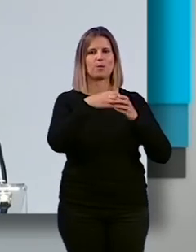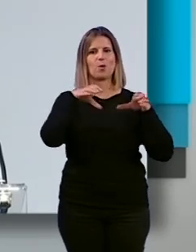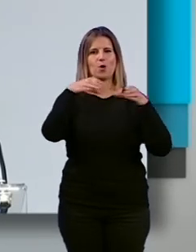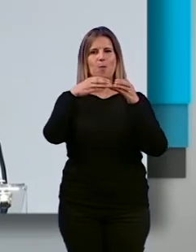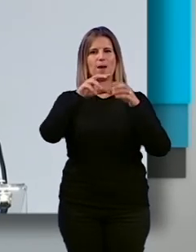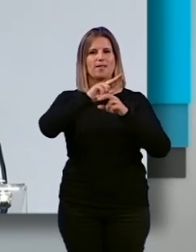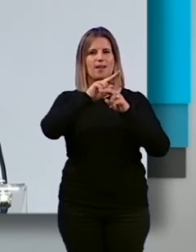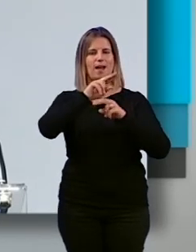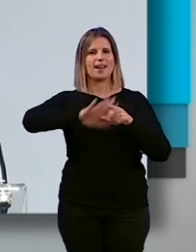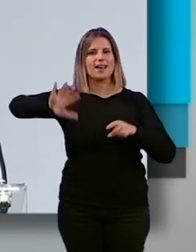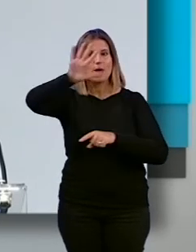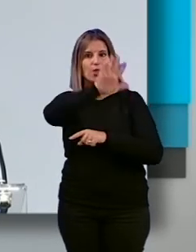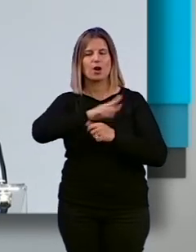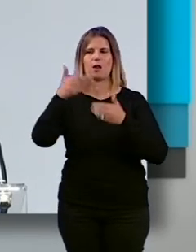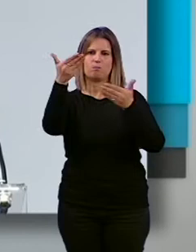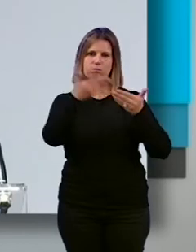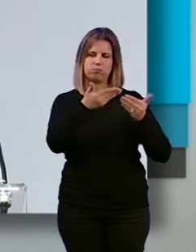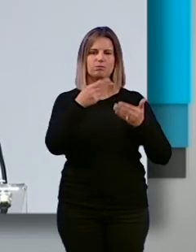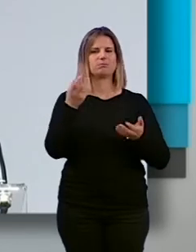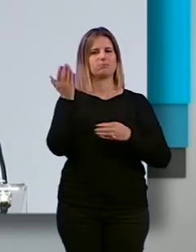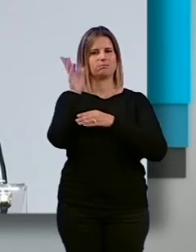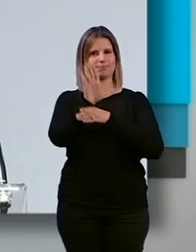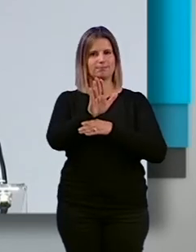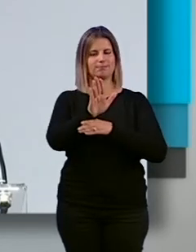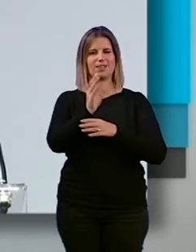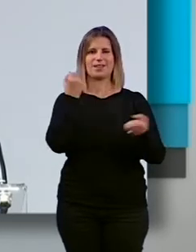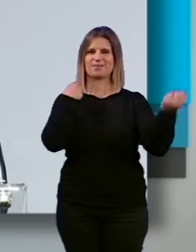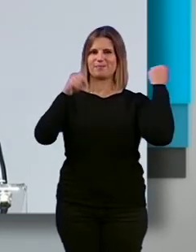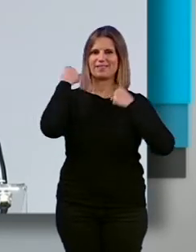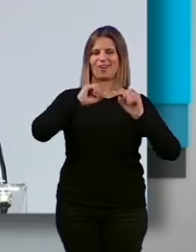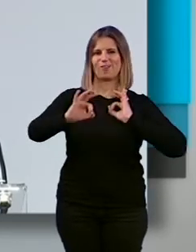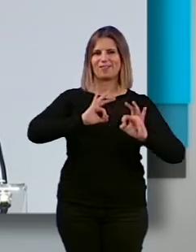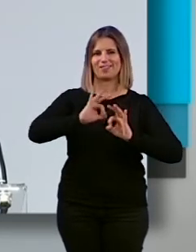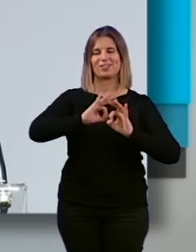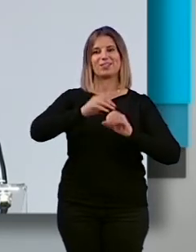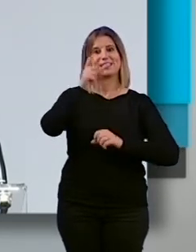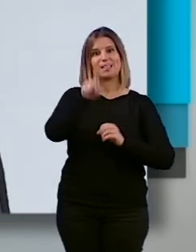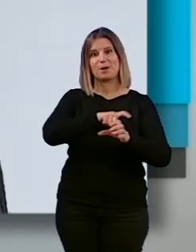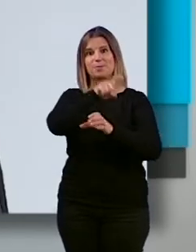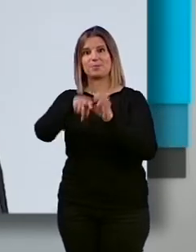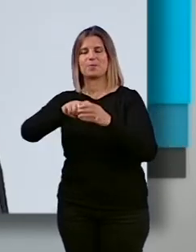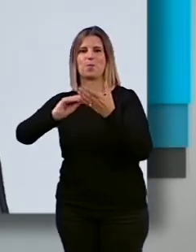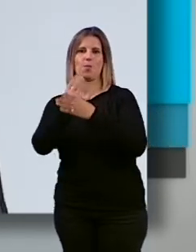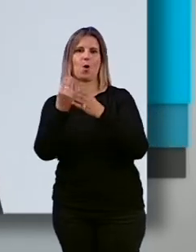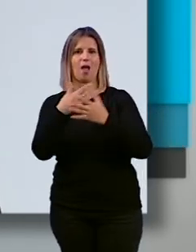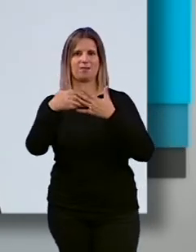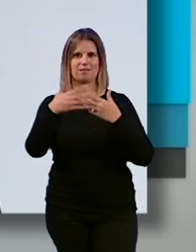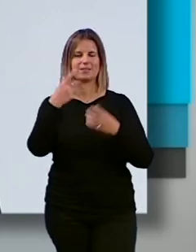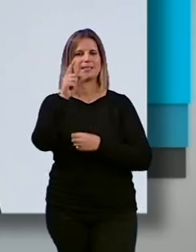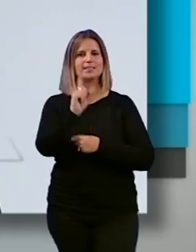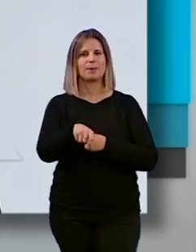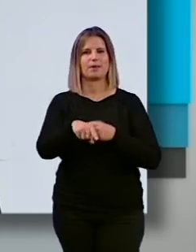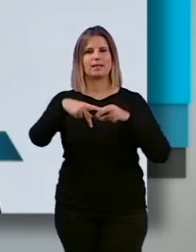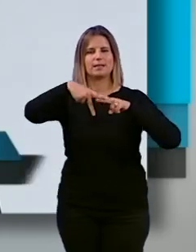que van a estar aquí presentando sus espectáculos y participando en espectáculos de producción propia. En nuestra apuesta por los